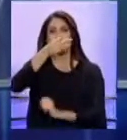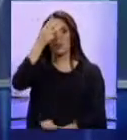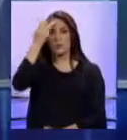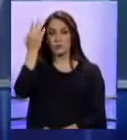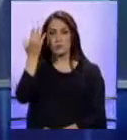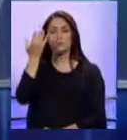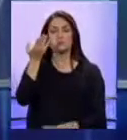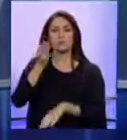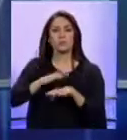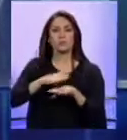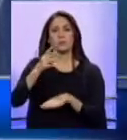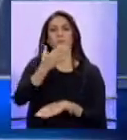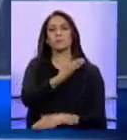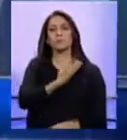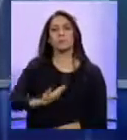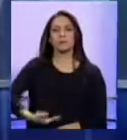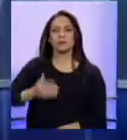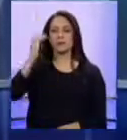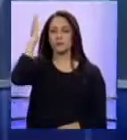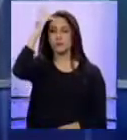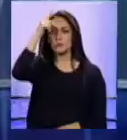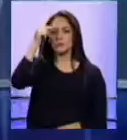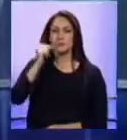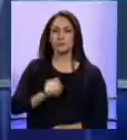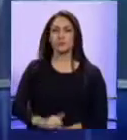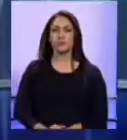emprendidas por el presidente Donald Trump.